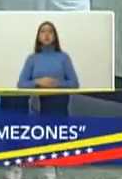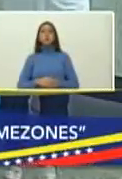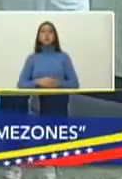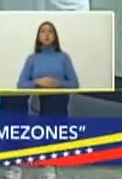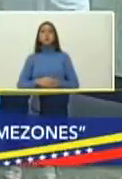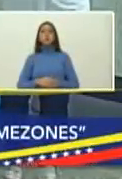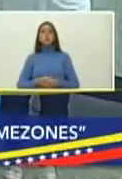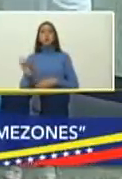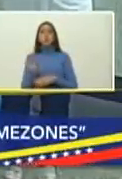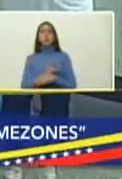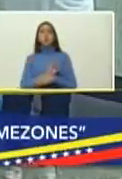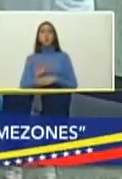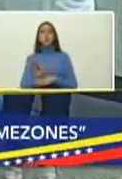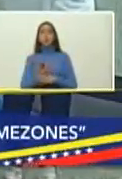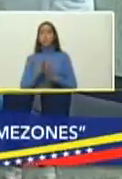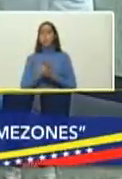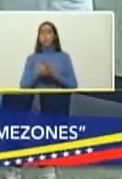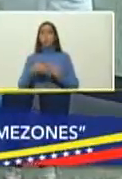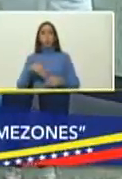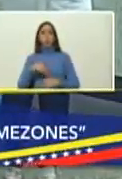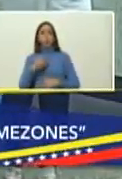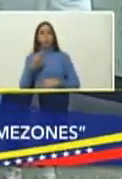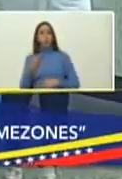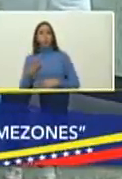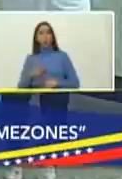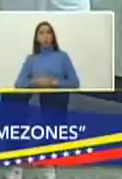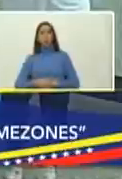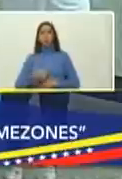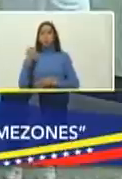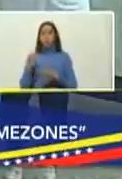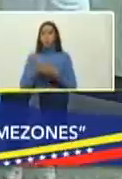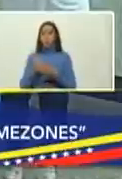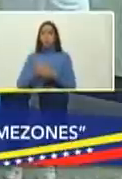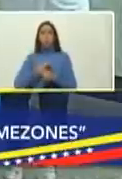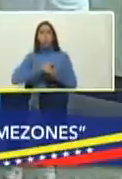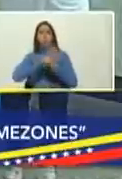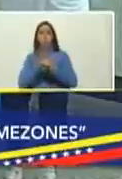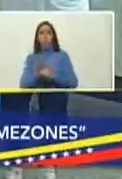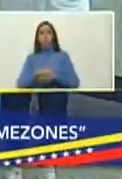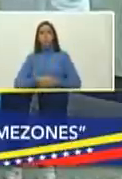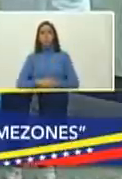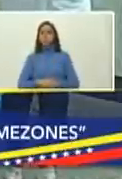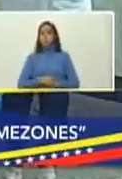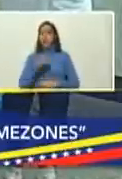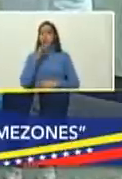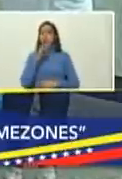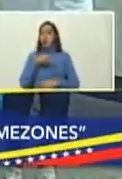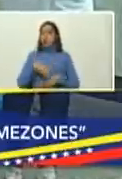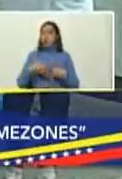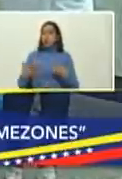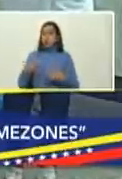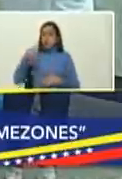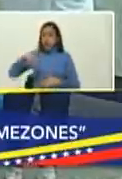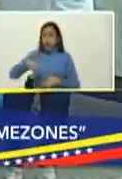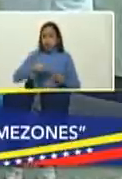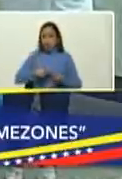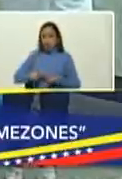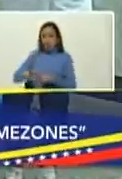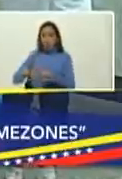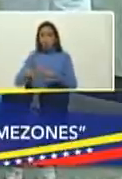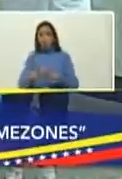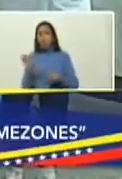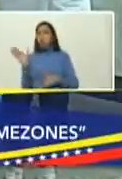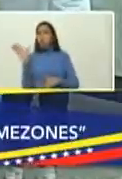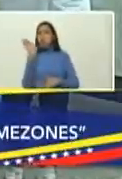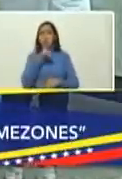funcionando para poder nosotros ir al combate de esta pandemia pero importante es decir también que en este lugar no tenemos por